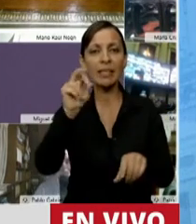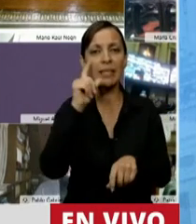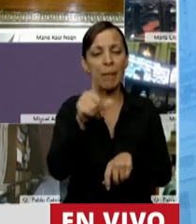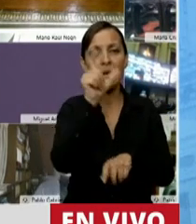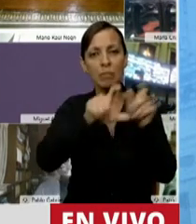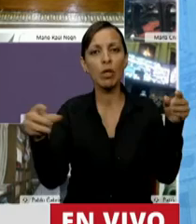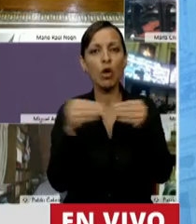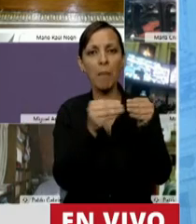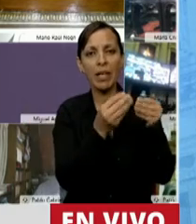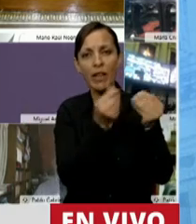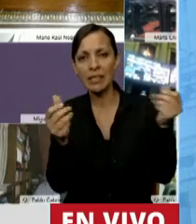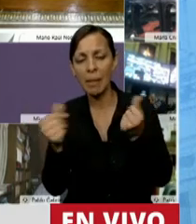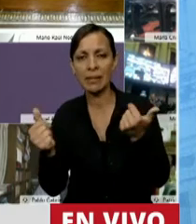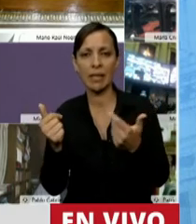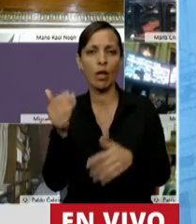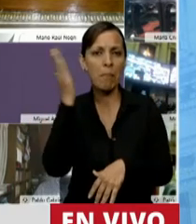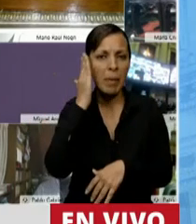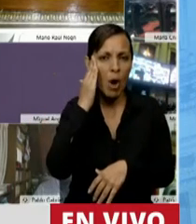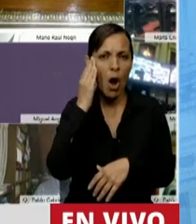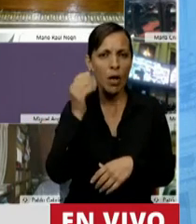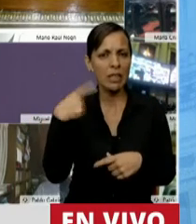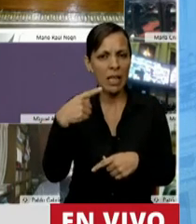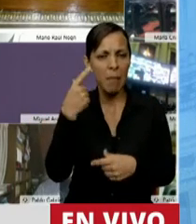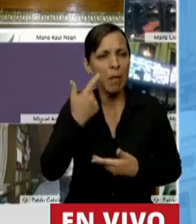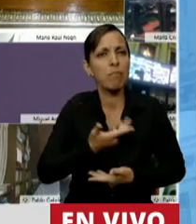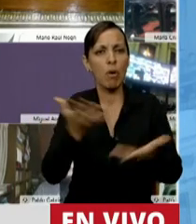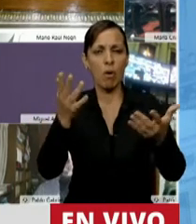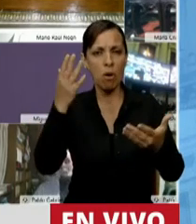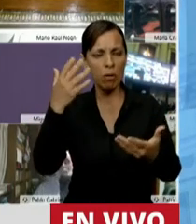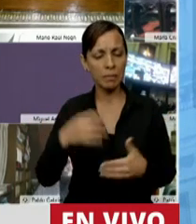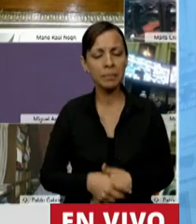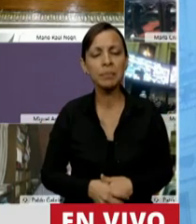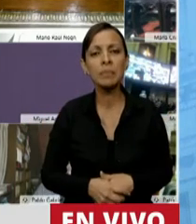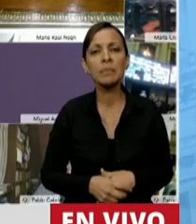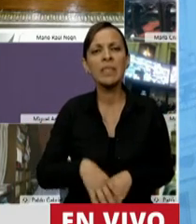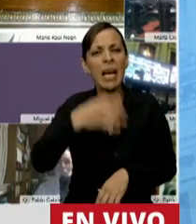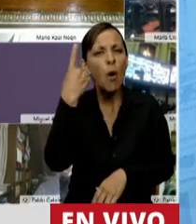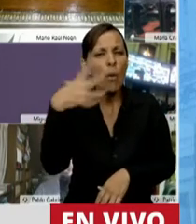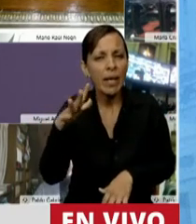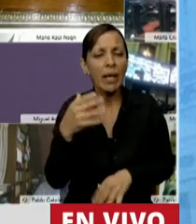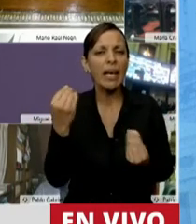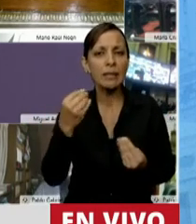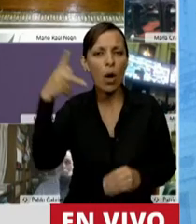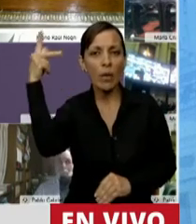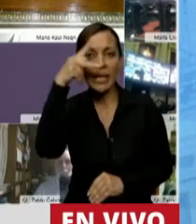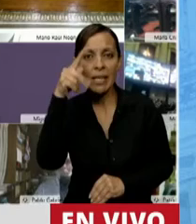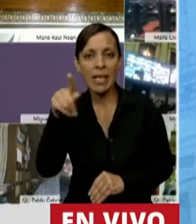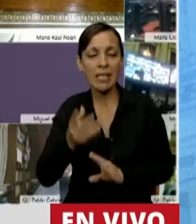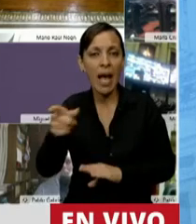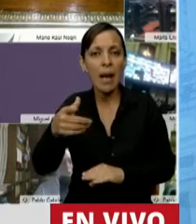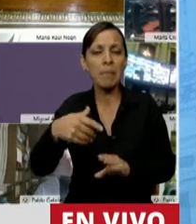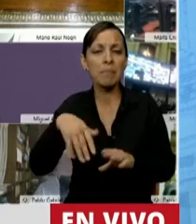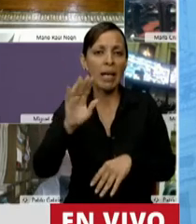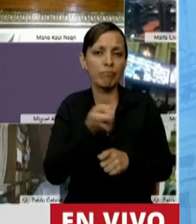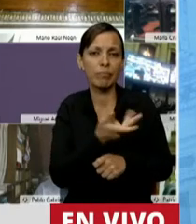desaparecidos, tenerlos en la memoria y levantarlos como bandera. Extraordinario es tener un Néstor Kirchner que tenía más